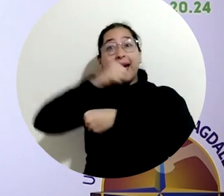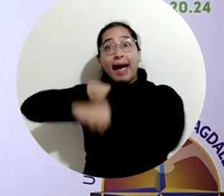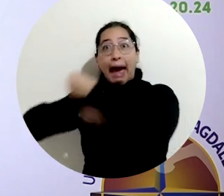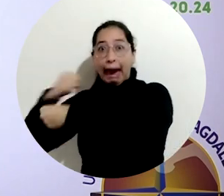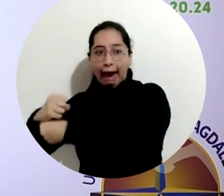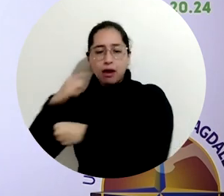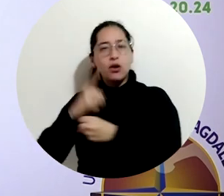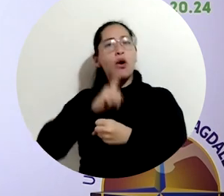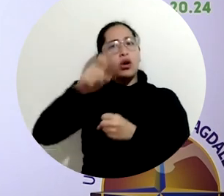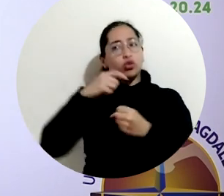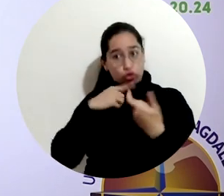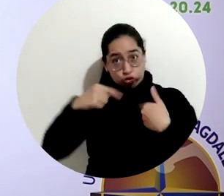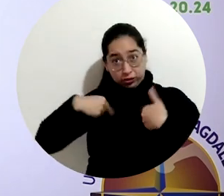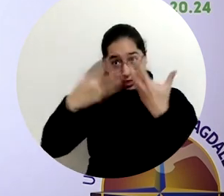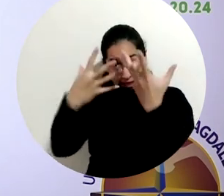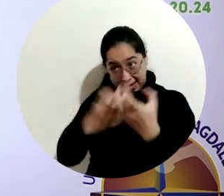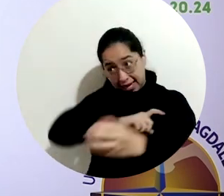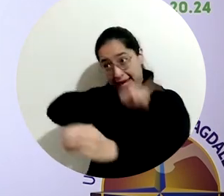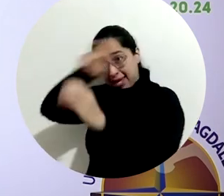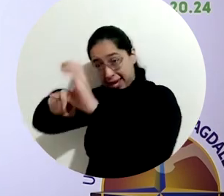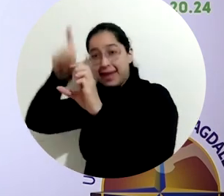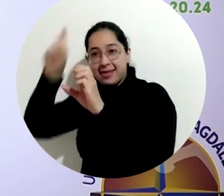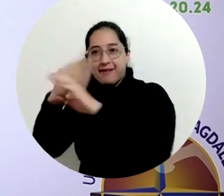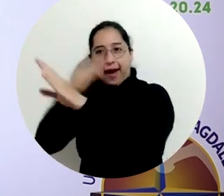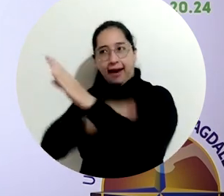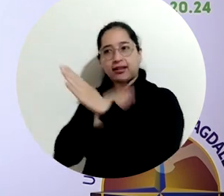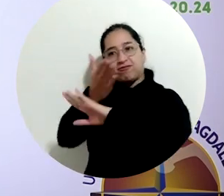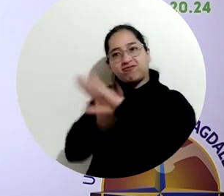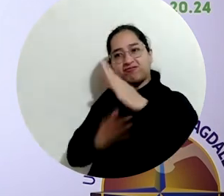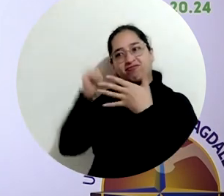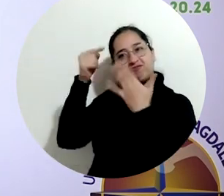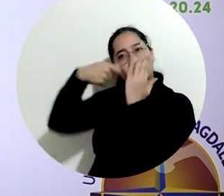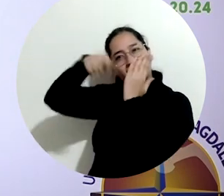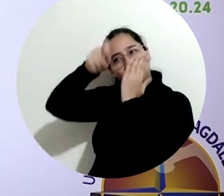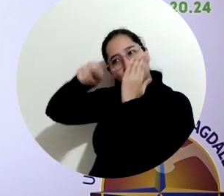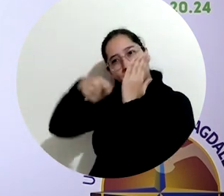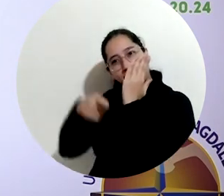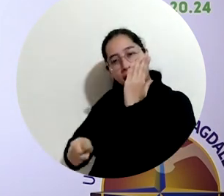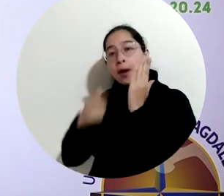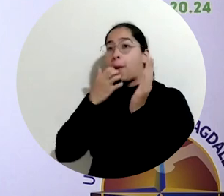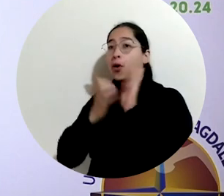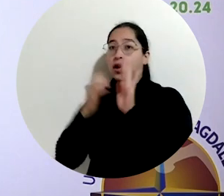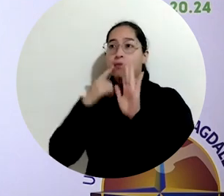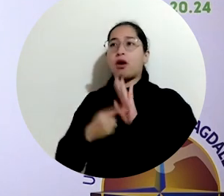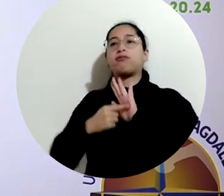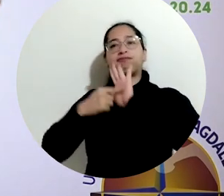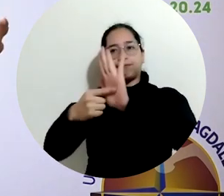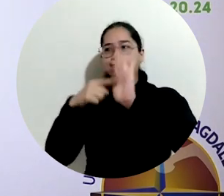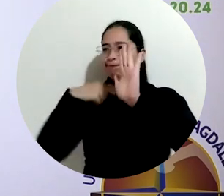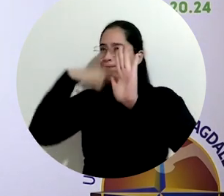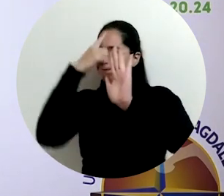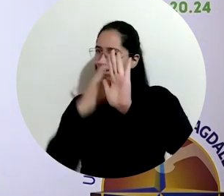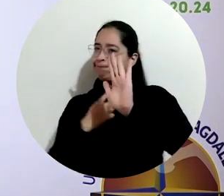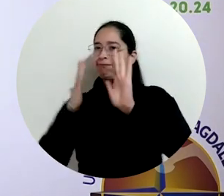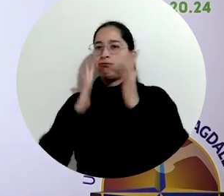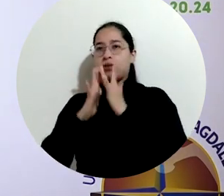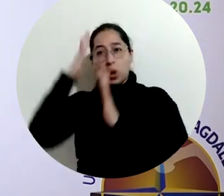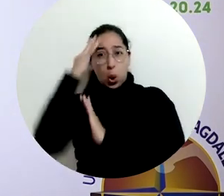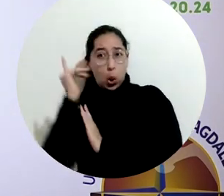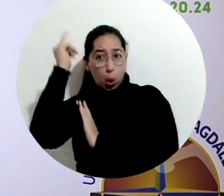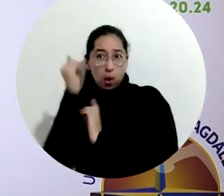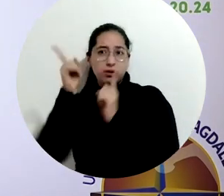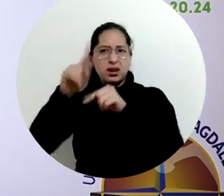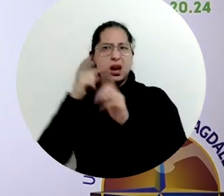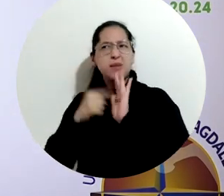para entrar a ese ranking es necesario cumplir una serie de indicadores mínimos en cuanto a lo que tiene que ver con la reputación académica,